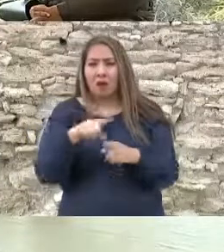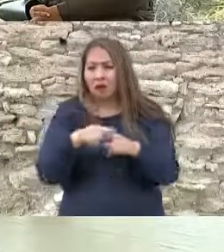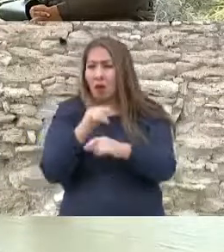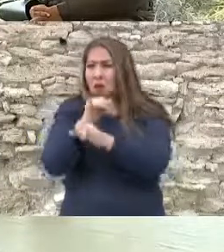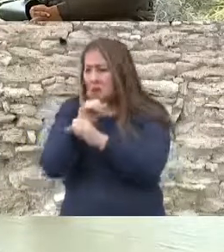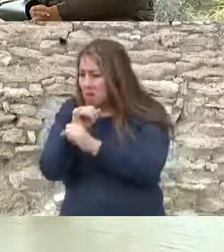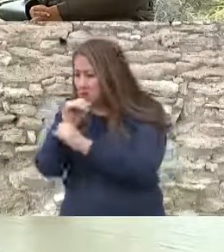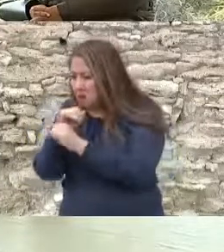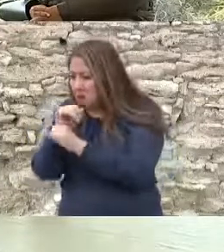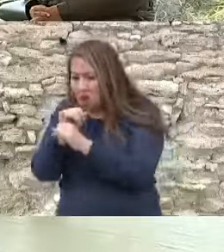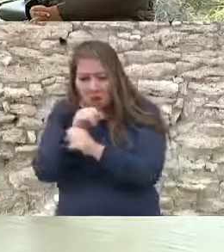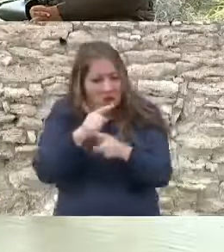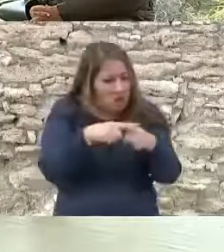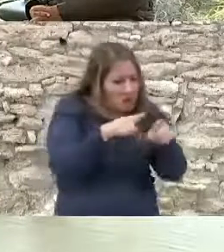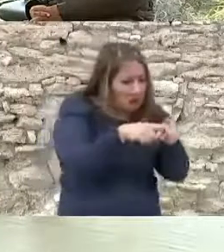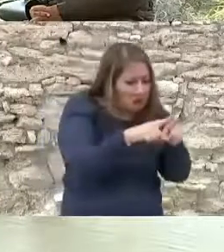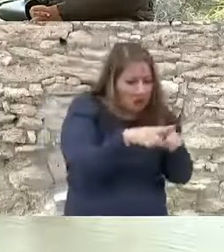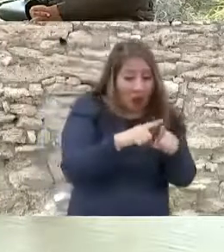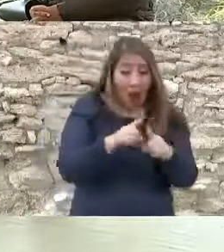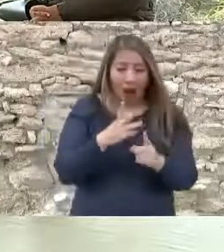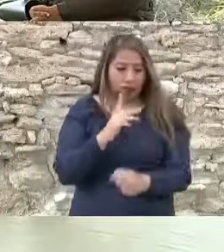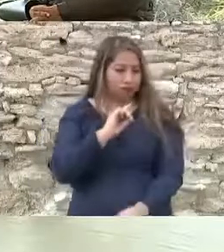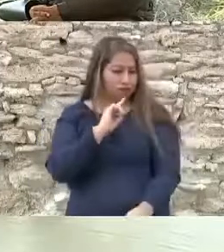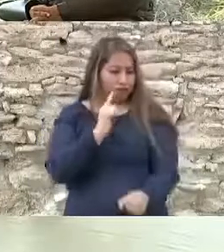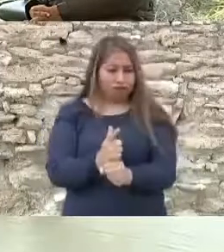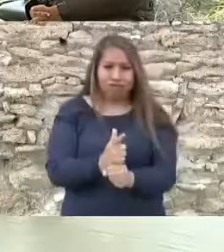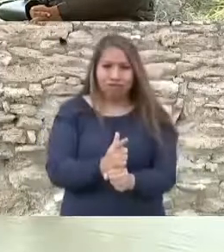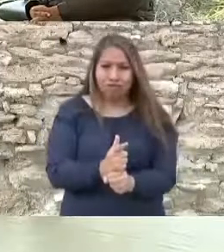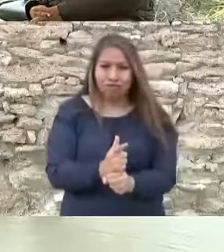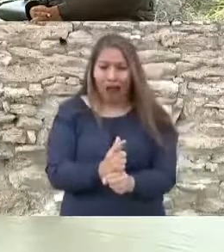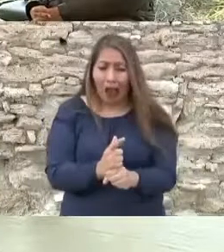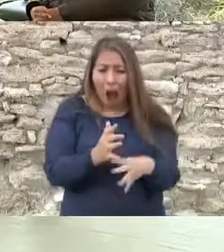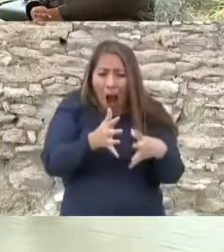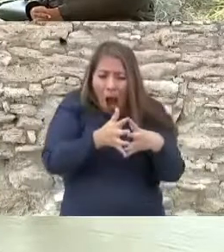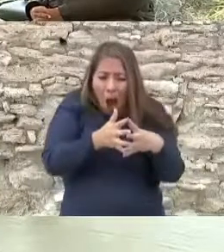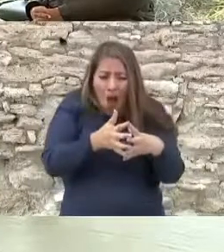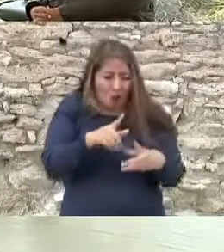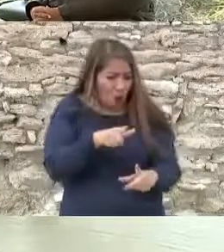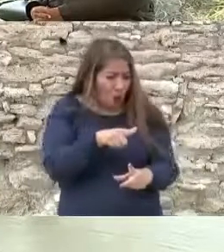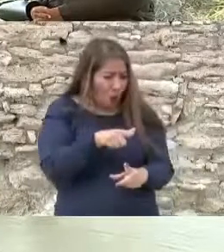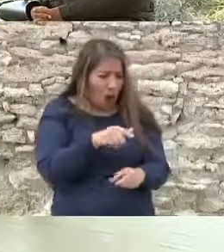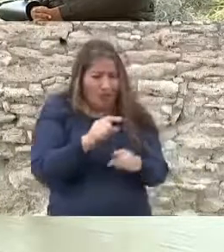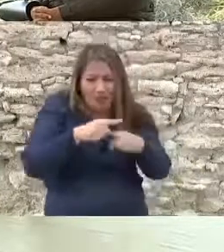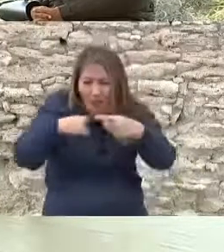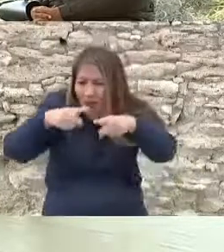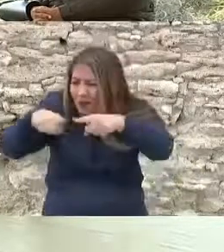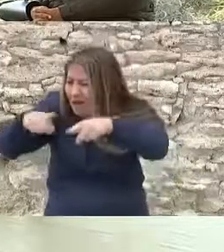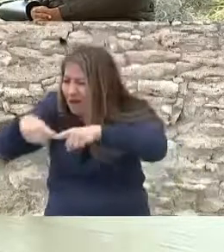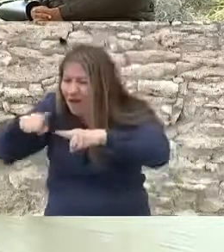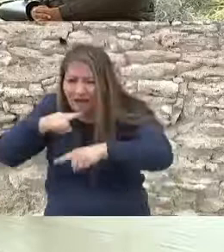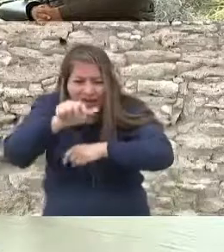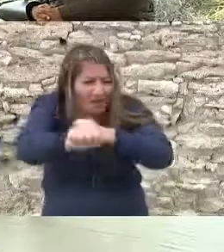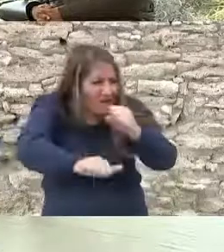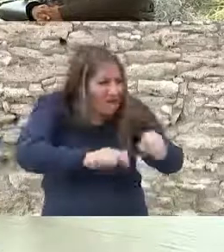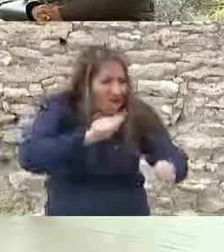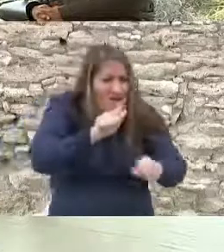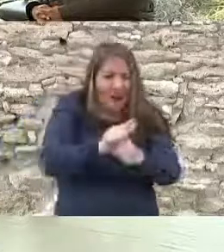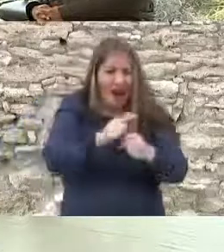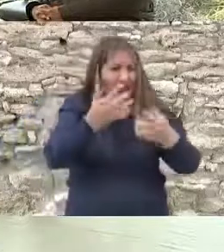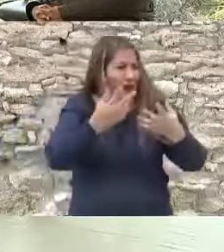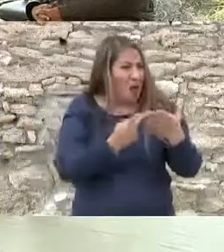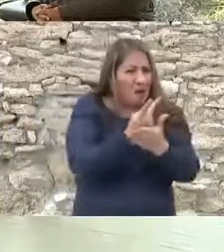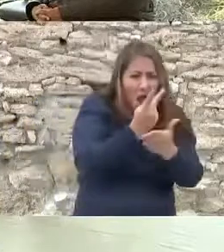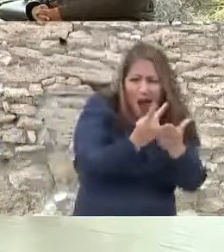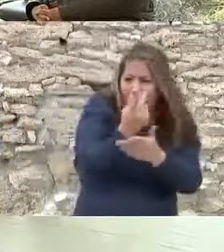investigaciones científicas que dieron a conocer la enorme biodiversidad de la región. En 1994,